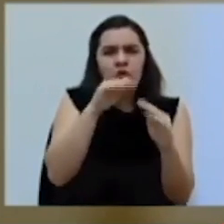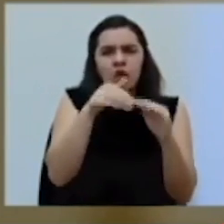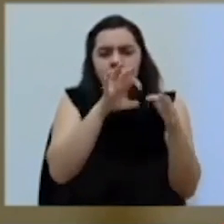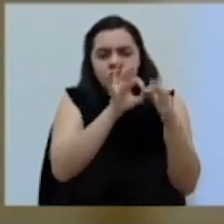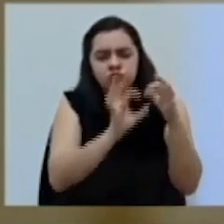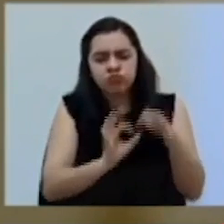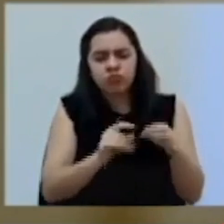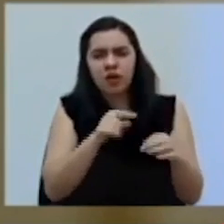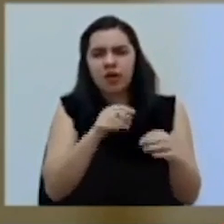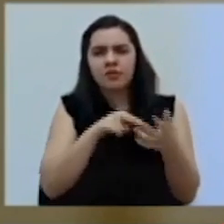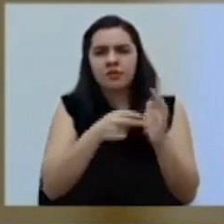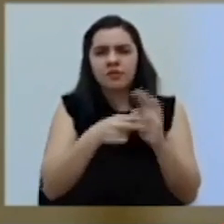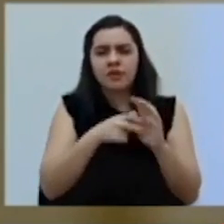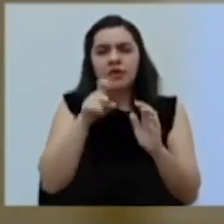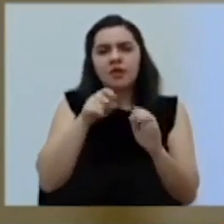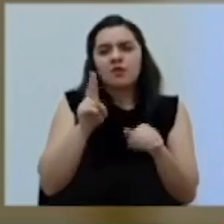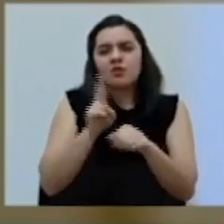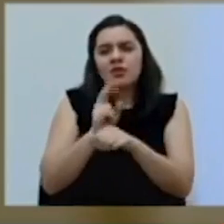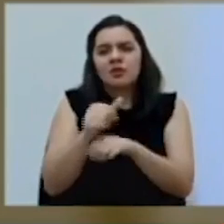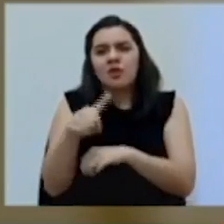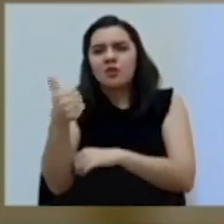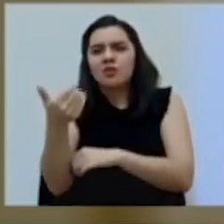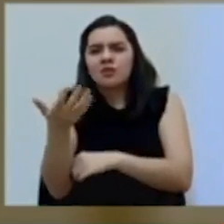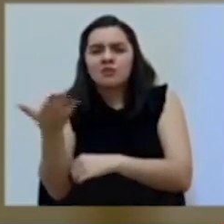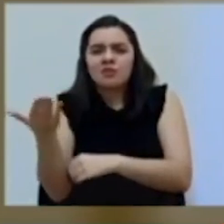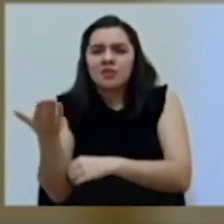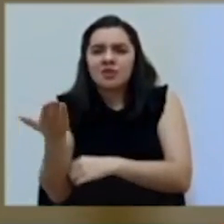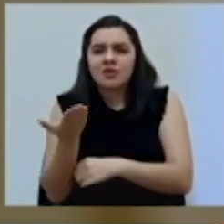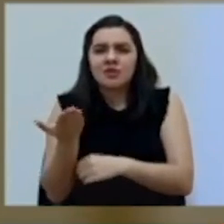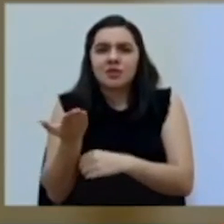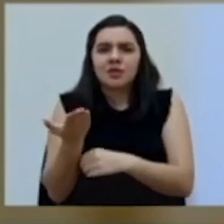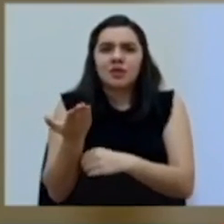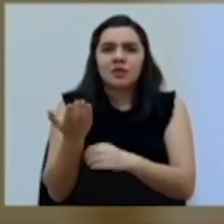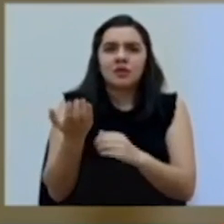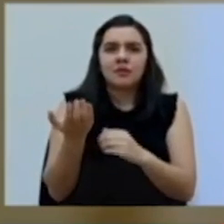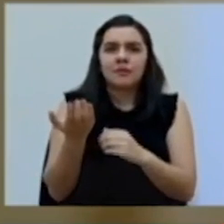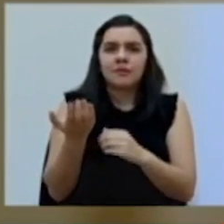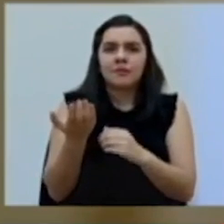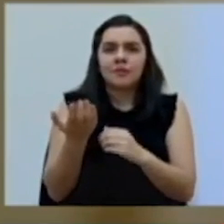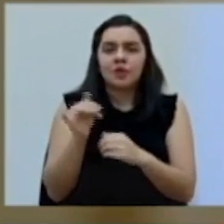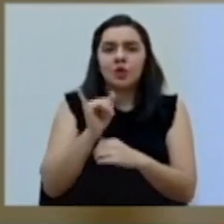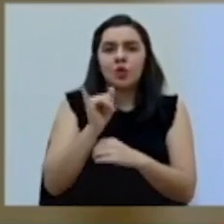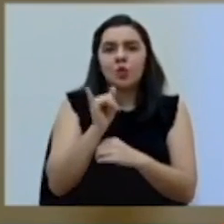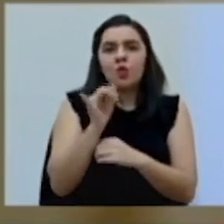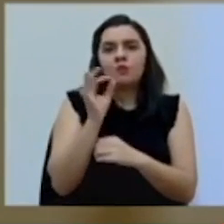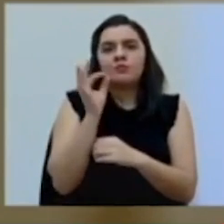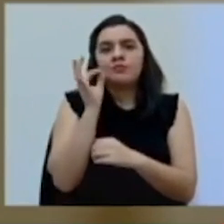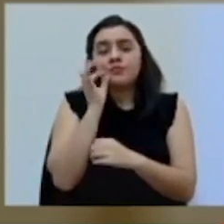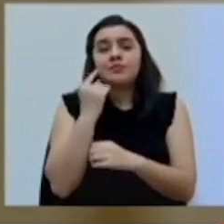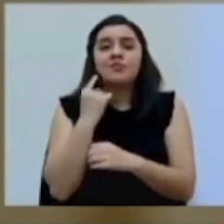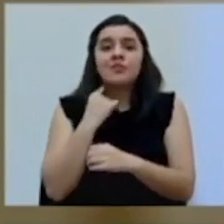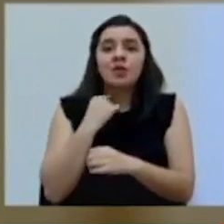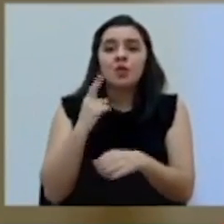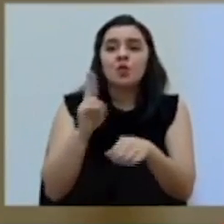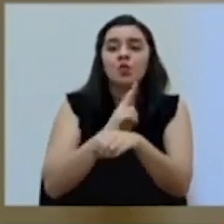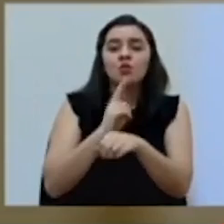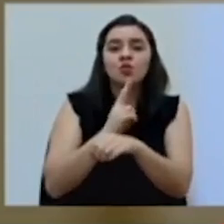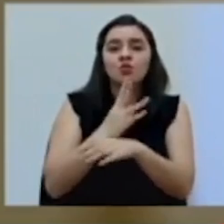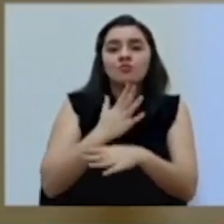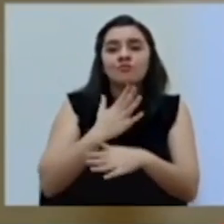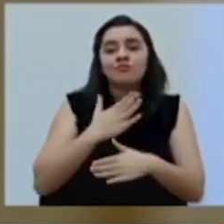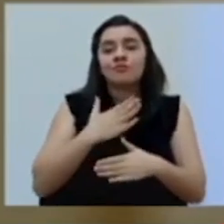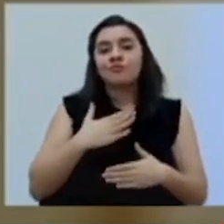significa eso, empieza a usarse para otros asuntos que sí. ¿Cómo se usa actualmente, don Daniel? Como adicciones, por ejemplo, ya uso recreativo